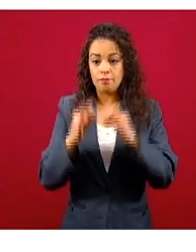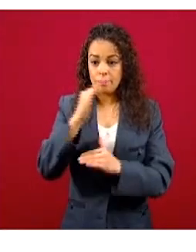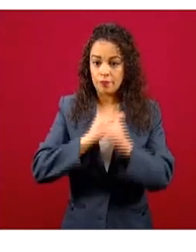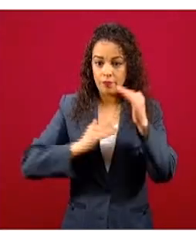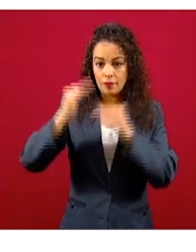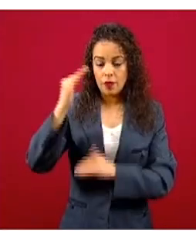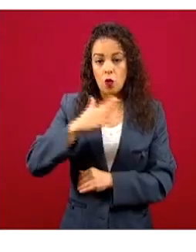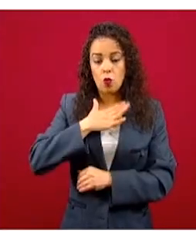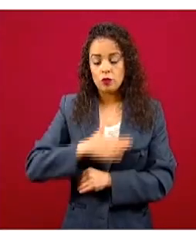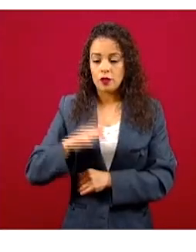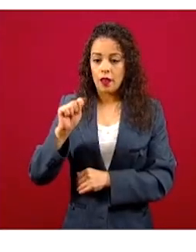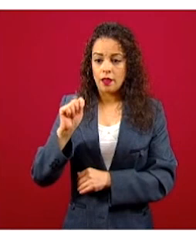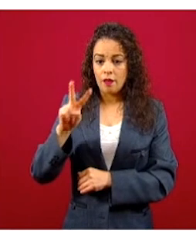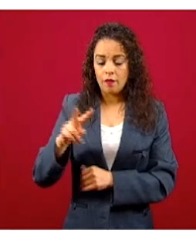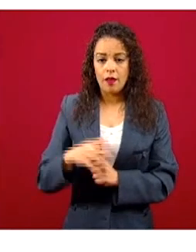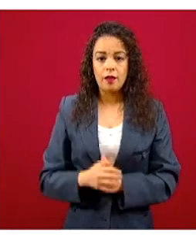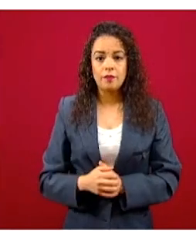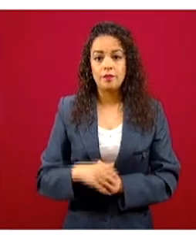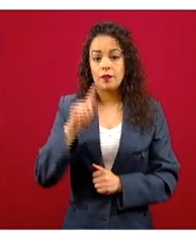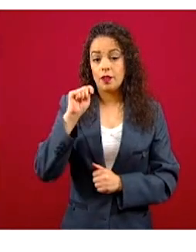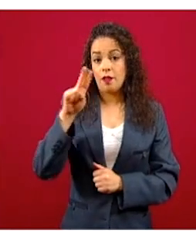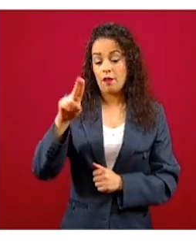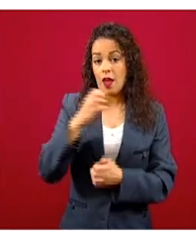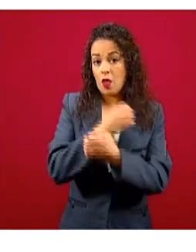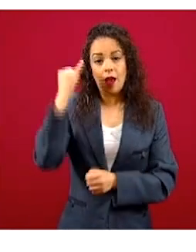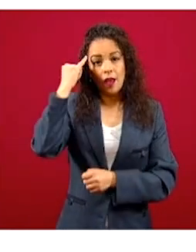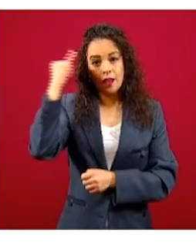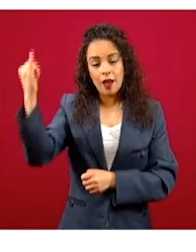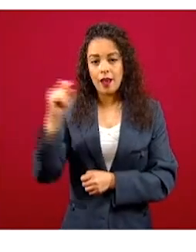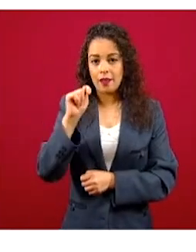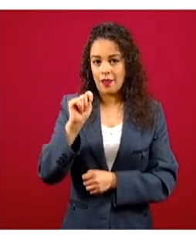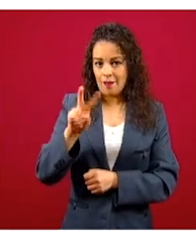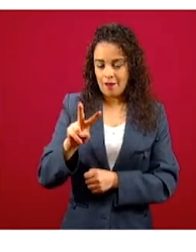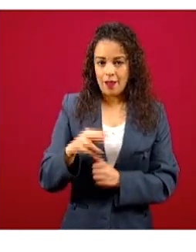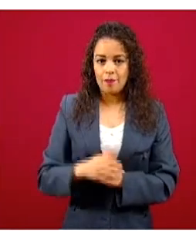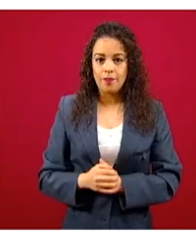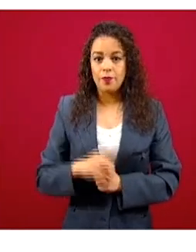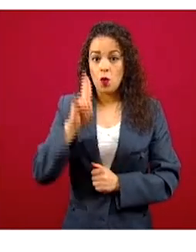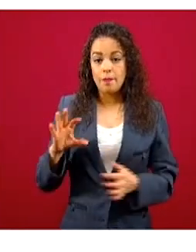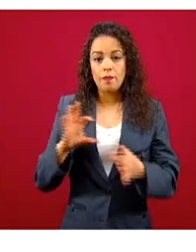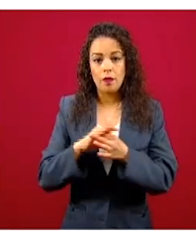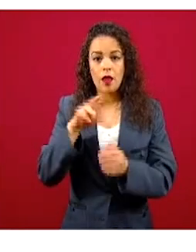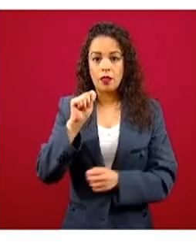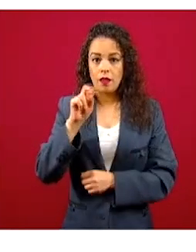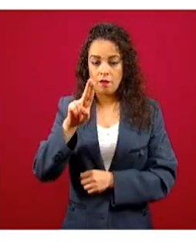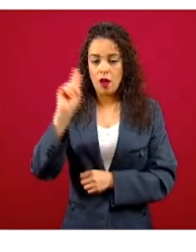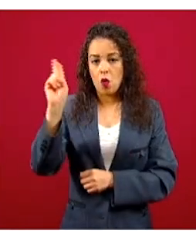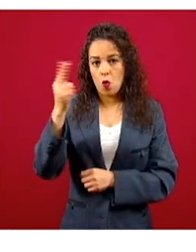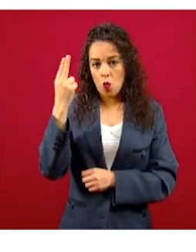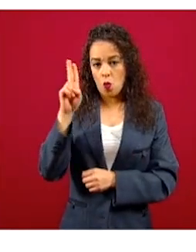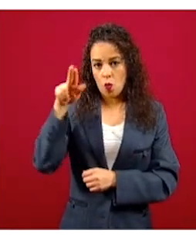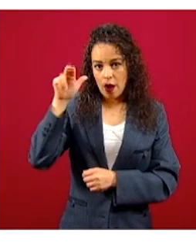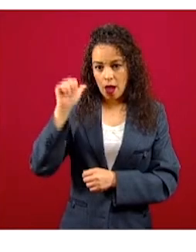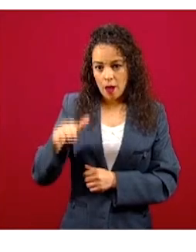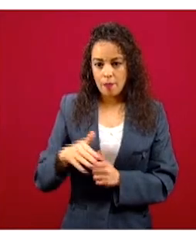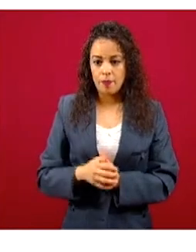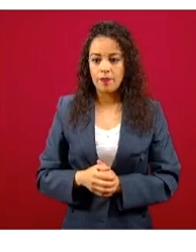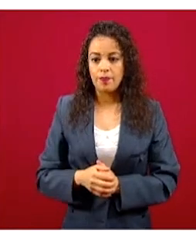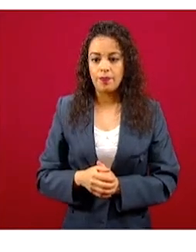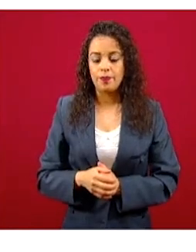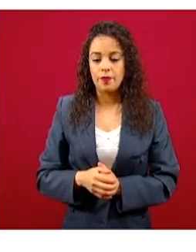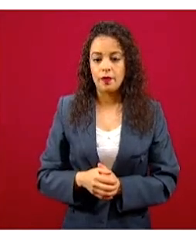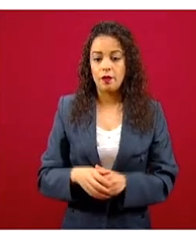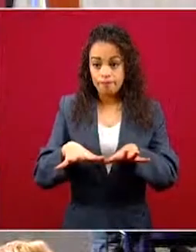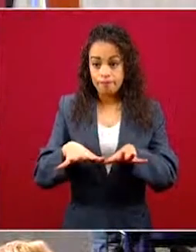TV, a Televisión Educativa con Ingenio TV, a la UNAM con TV UNAM, al Sistema Público de Radiodifusión del